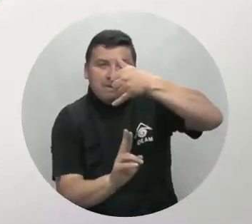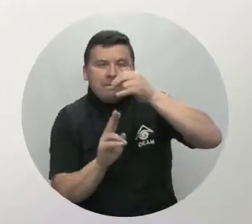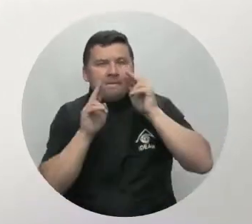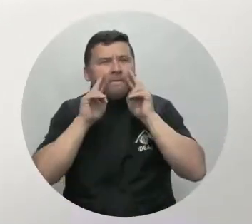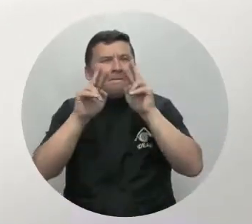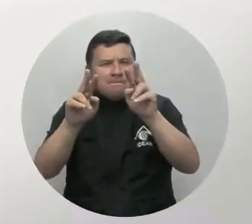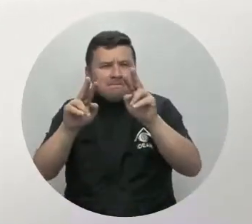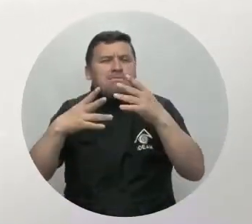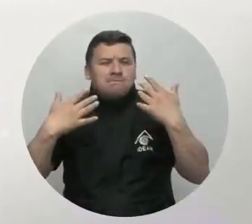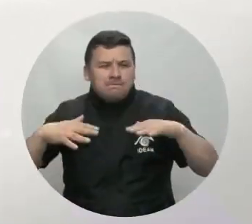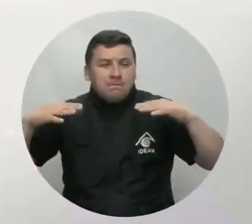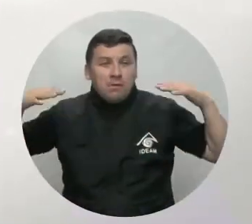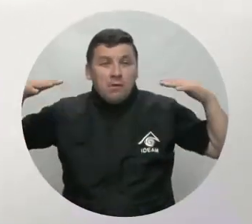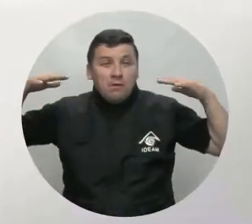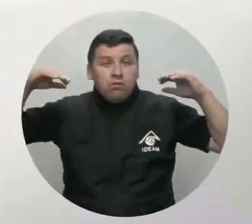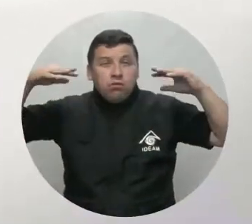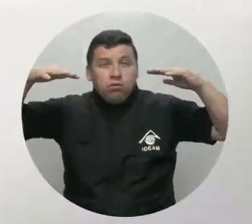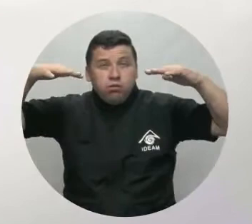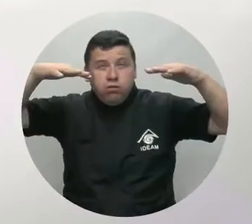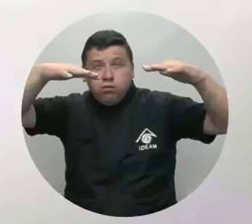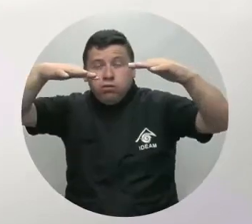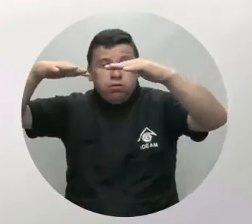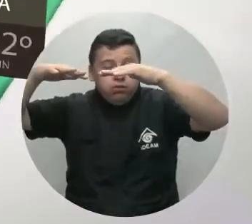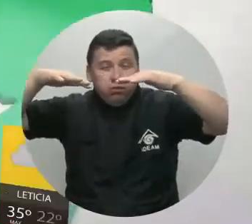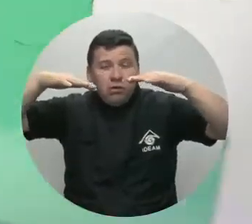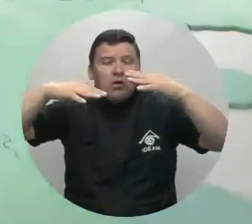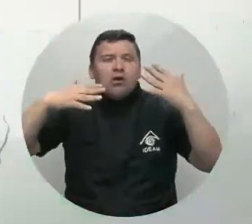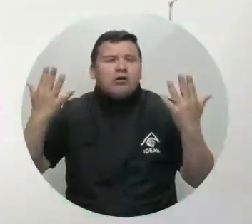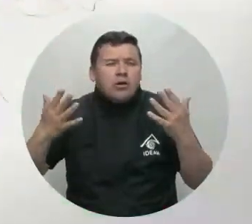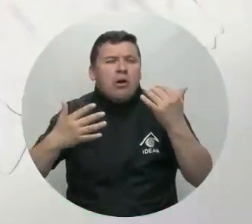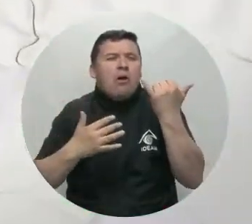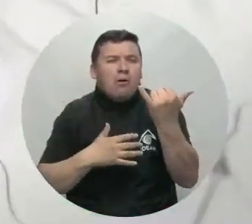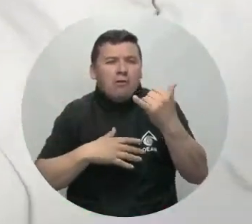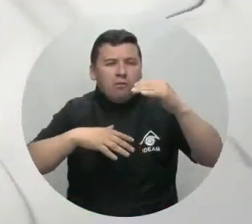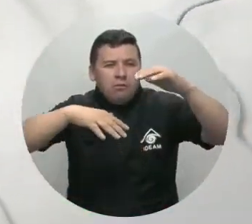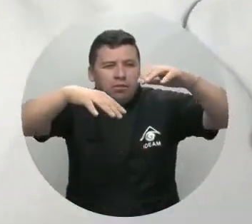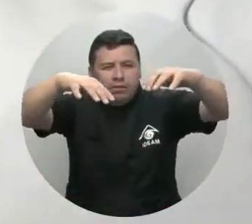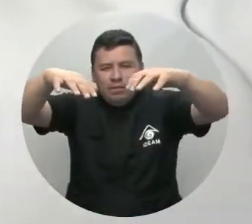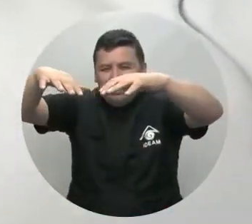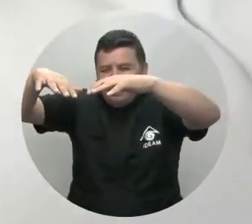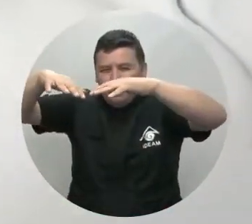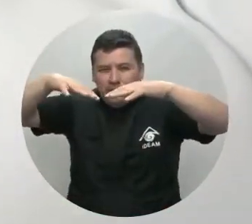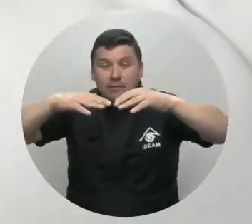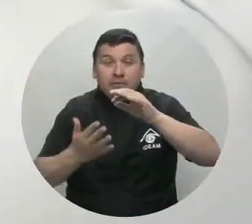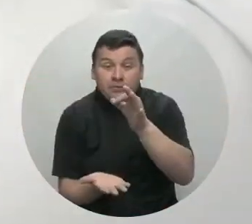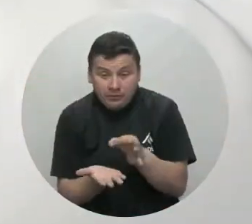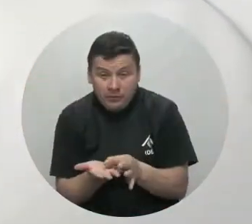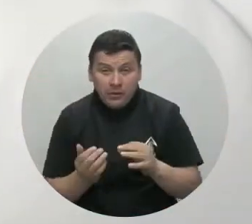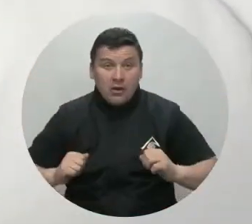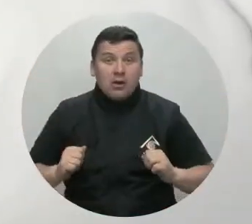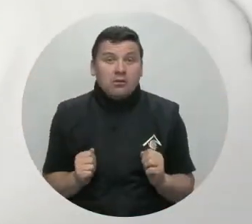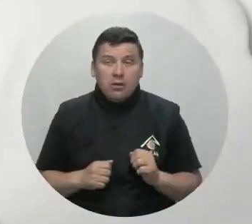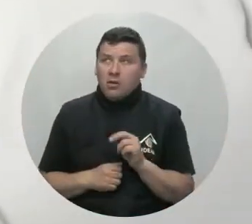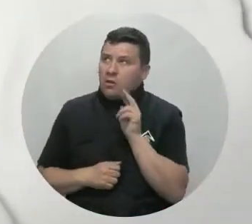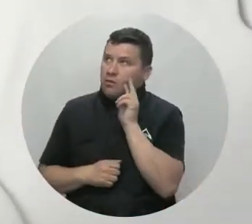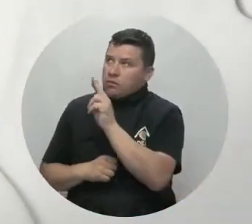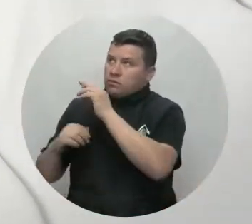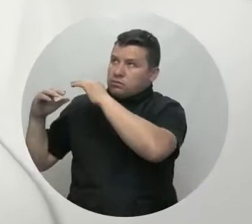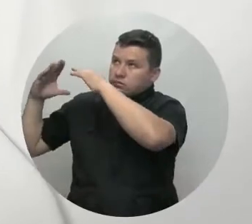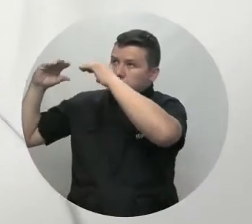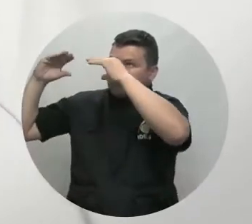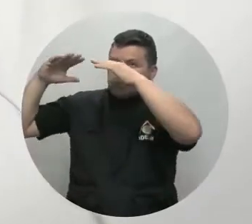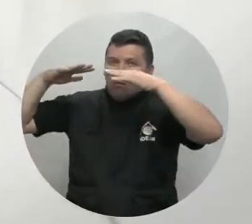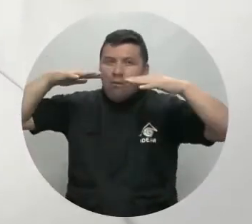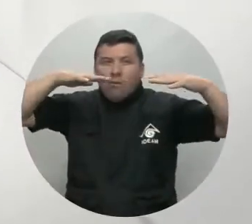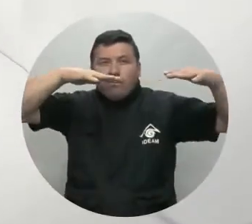territorio colombiano se prevé que la capa de nubosidad sigue formándose haciendo presencia en la región. Para la capital se estima también una presencia de